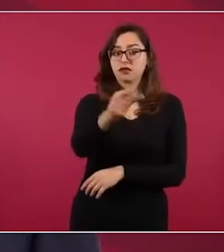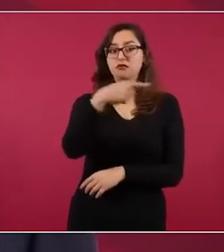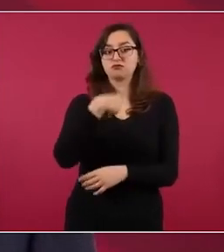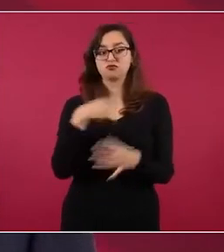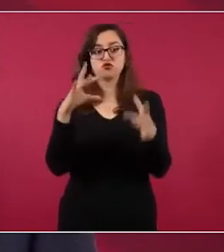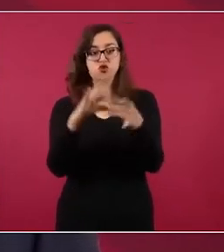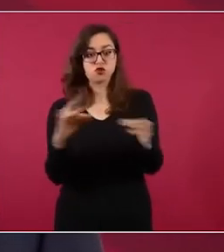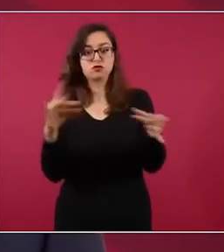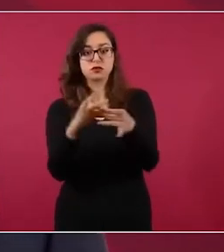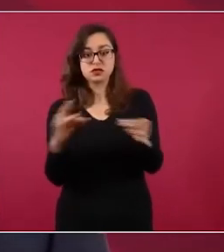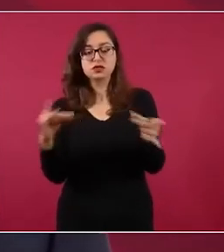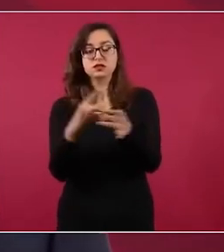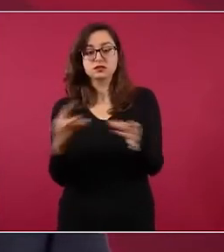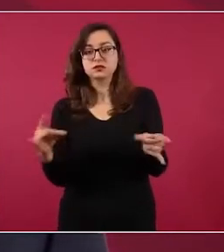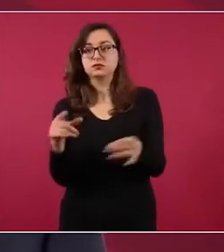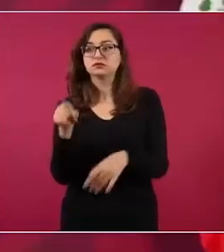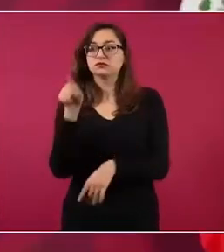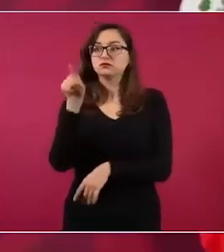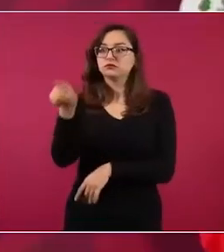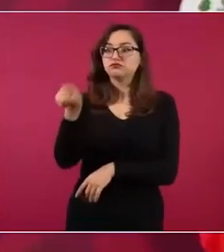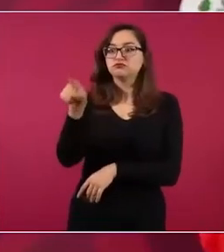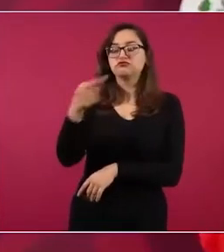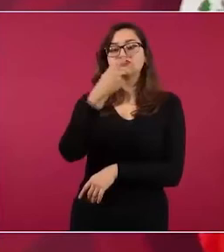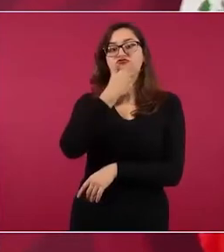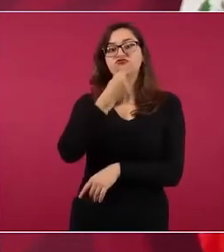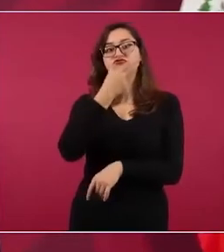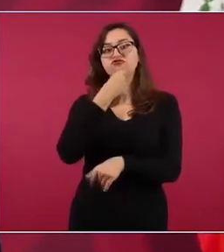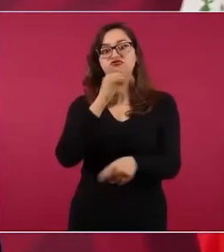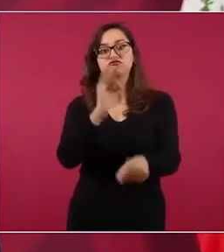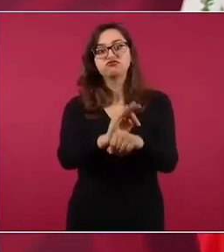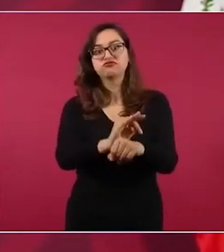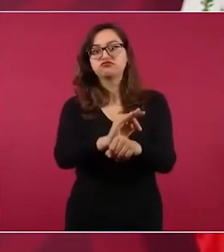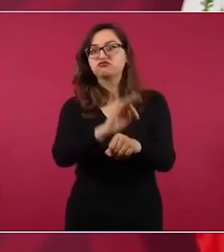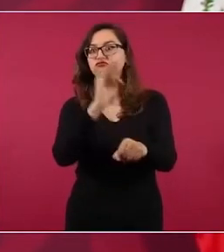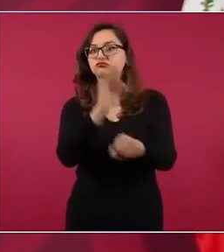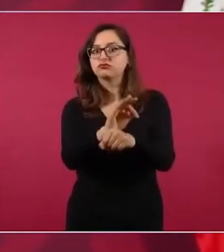No, pero también Claudio, defendiéndolo.